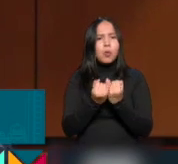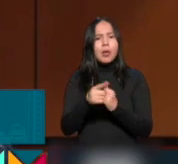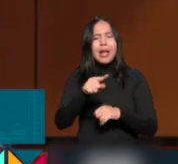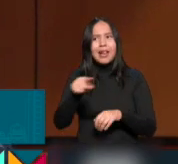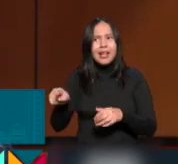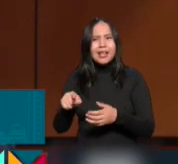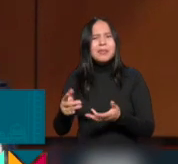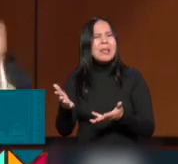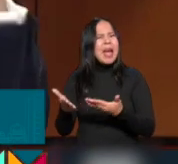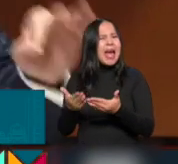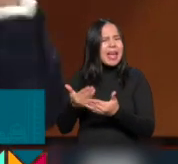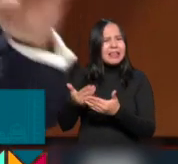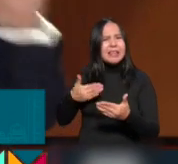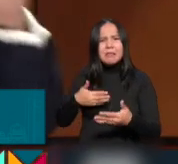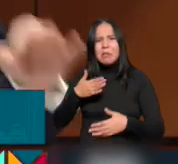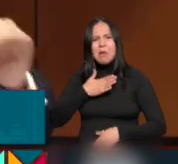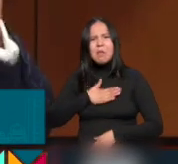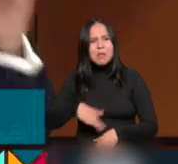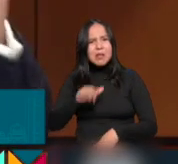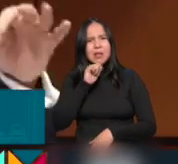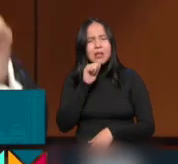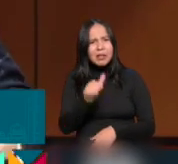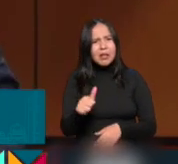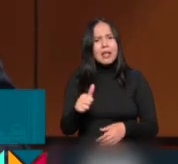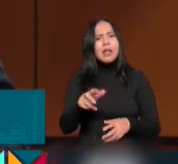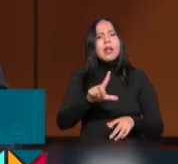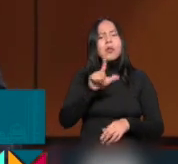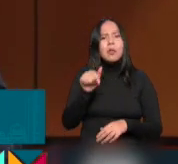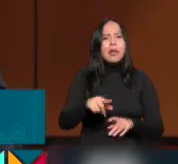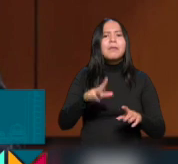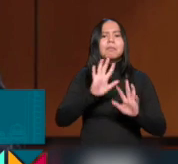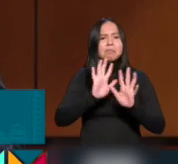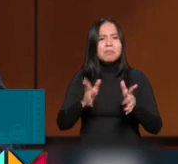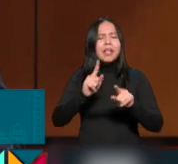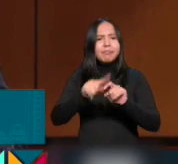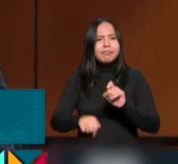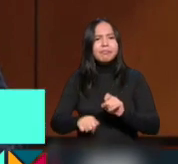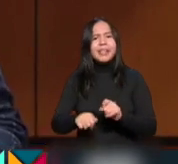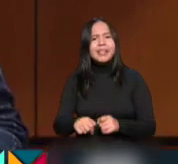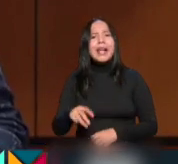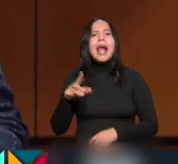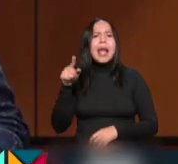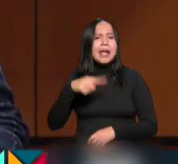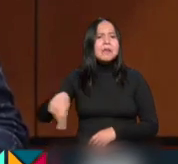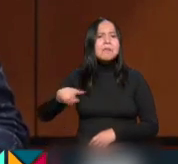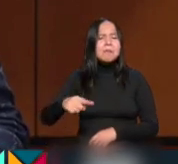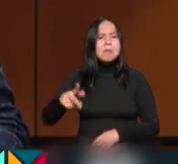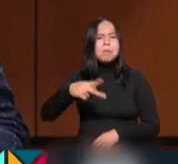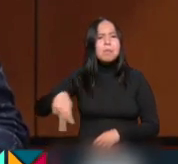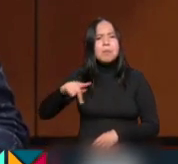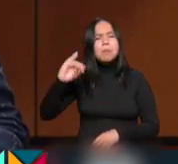injusticia histórica de invisibilización de nuestras comunidades afromexicanas.